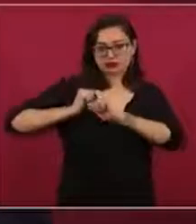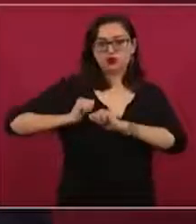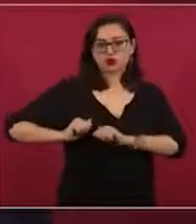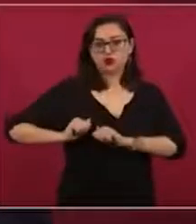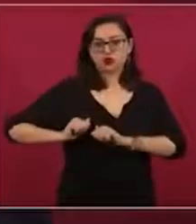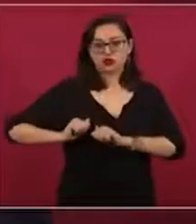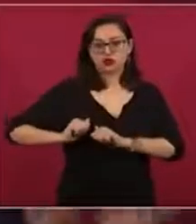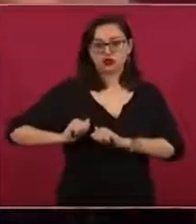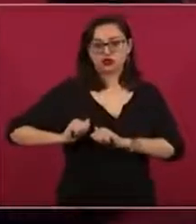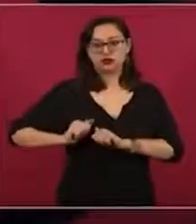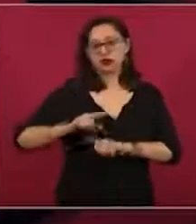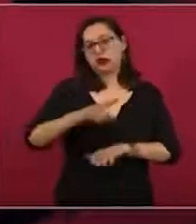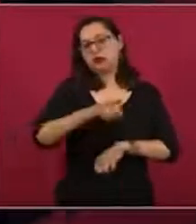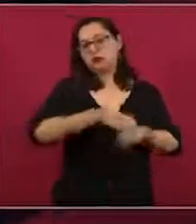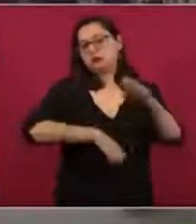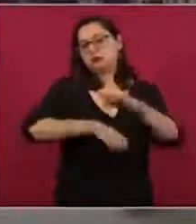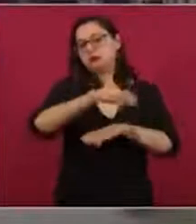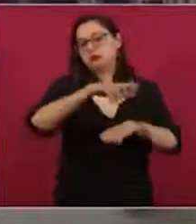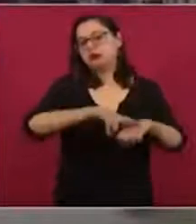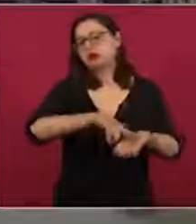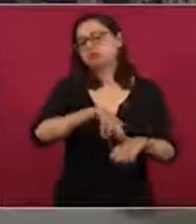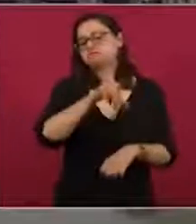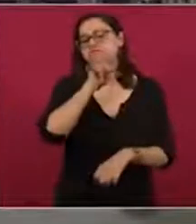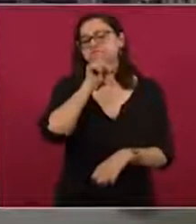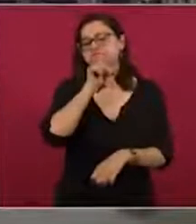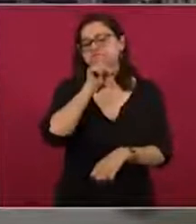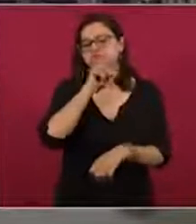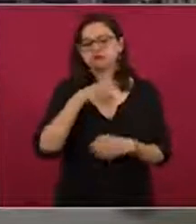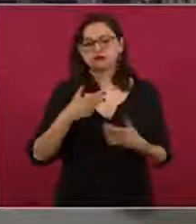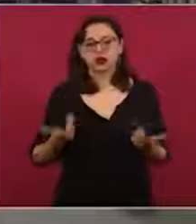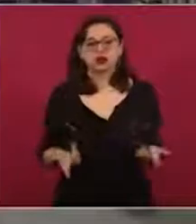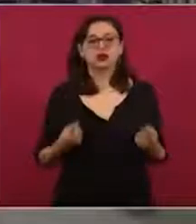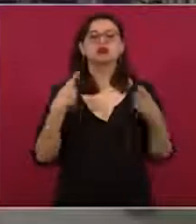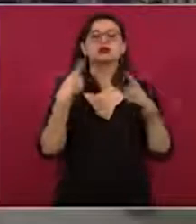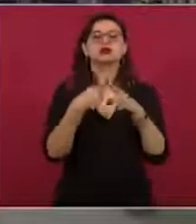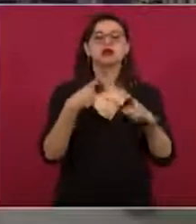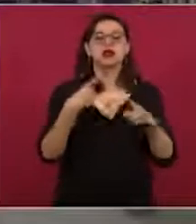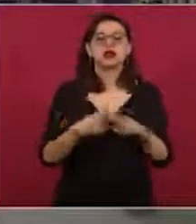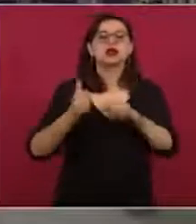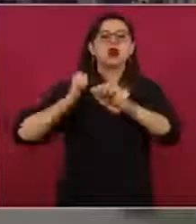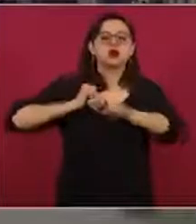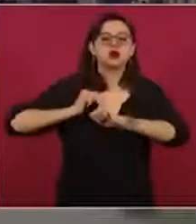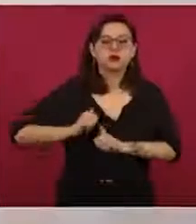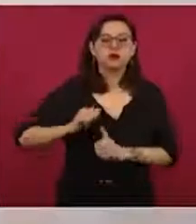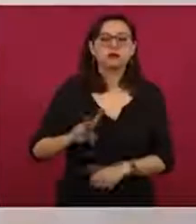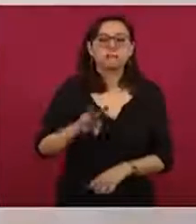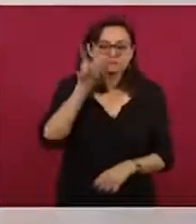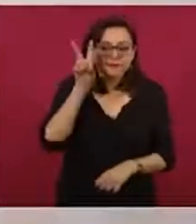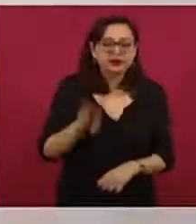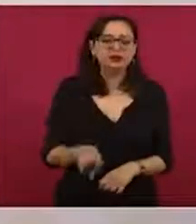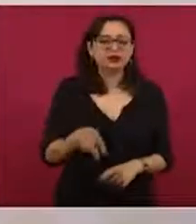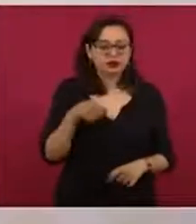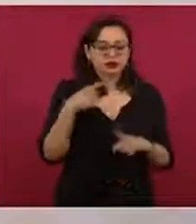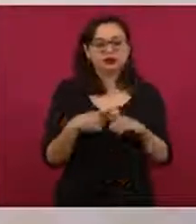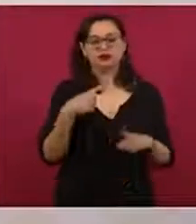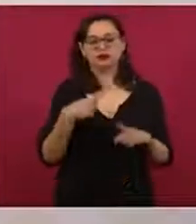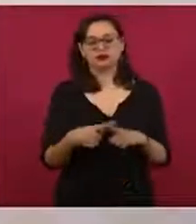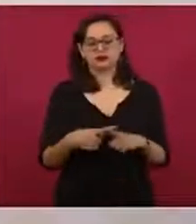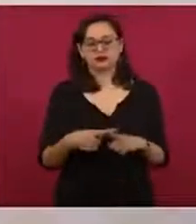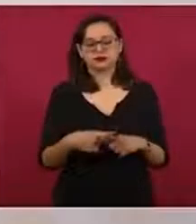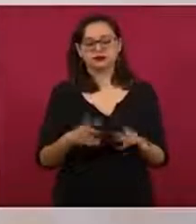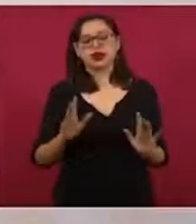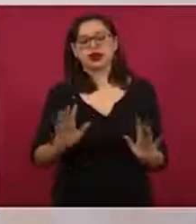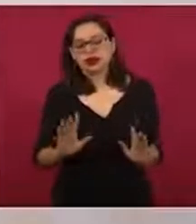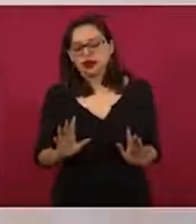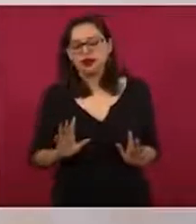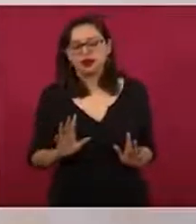Entonces, hay que ver quién es quién y hablar con